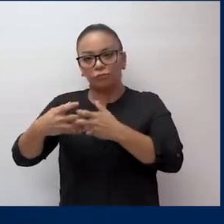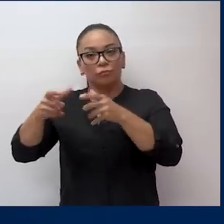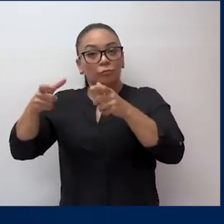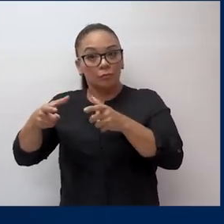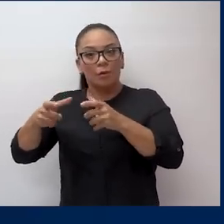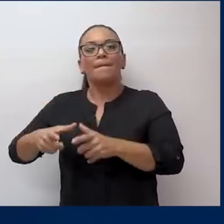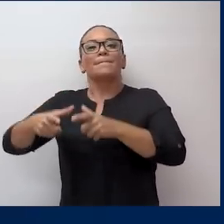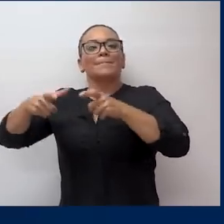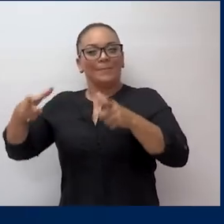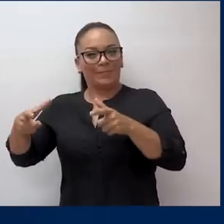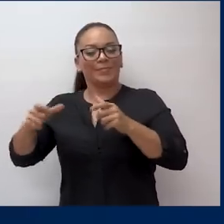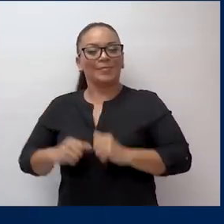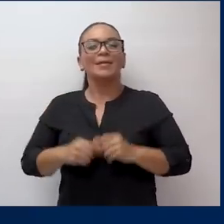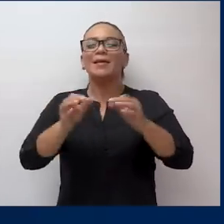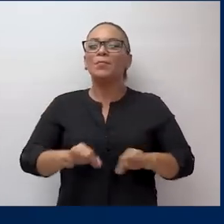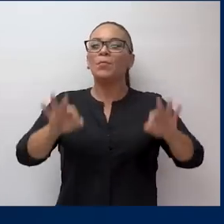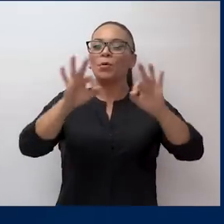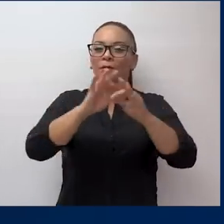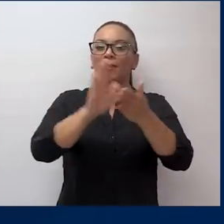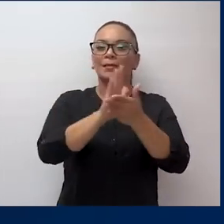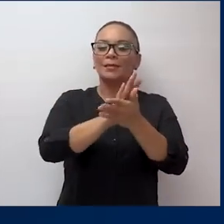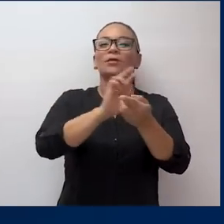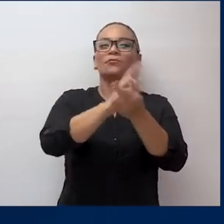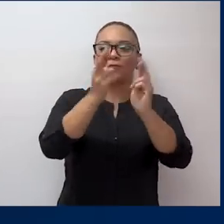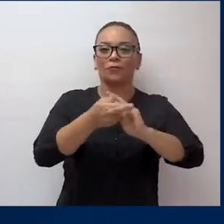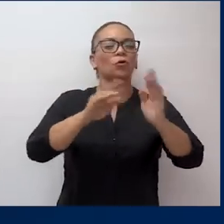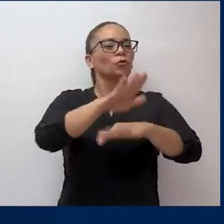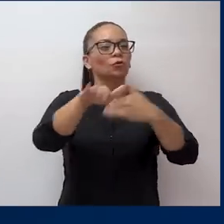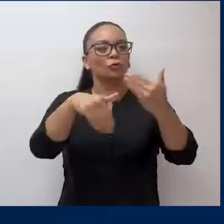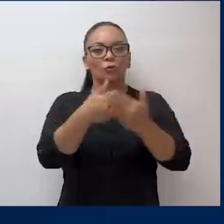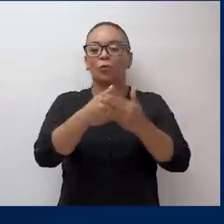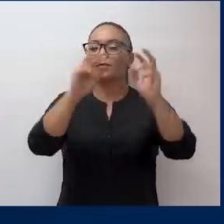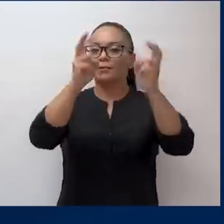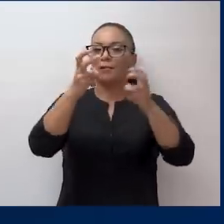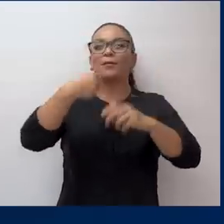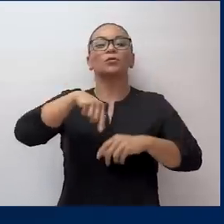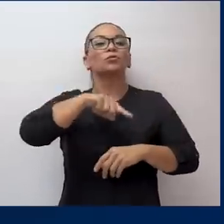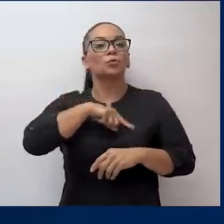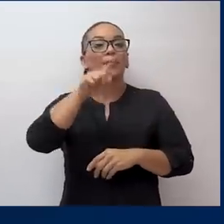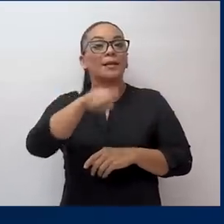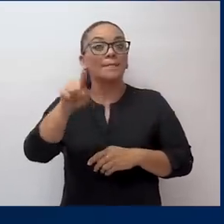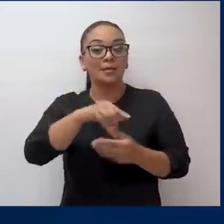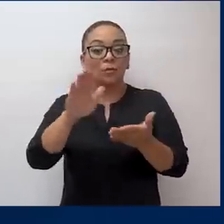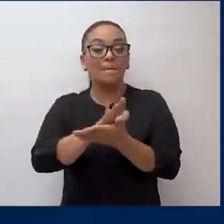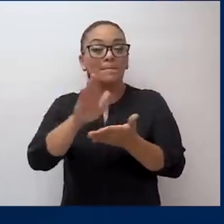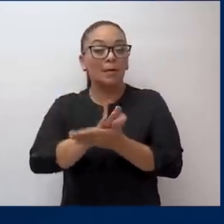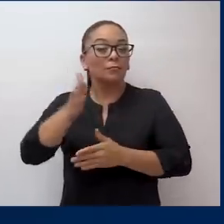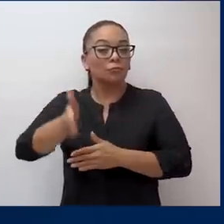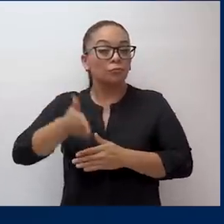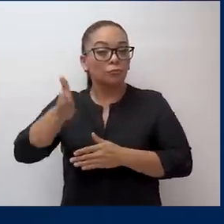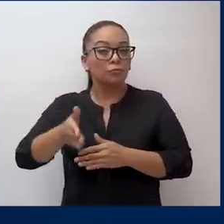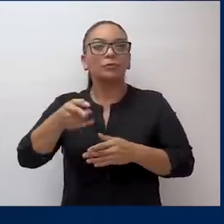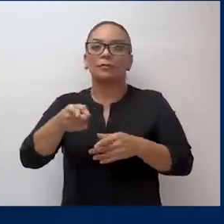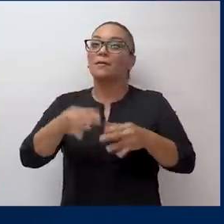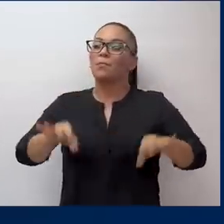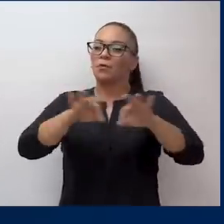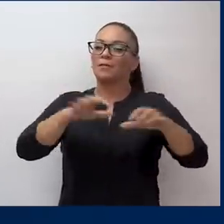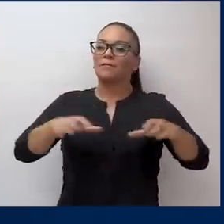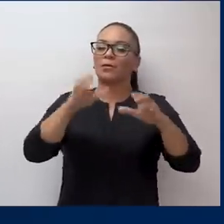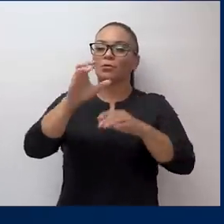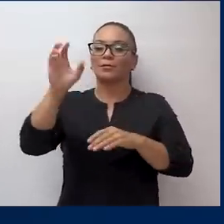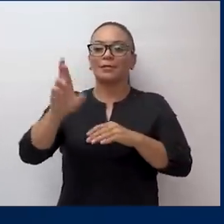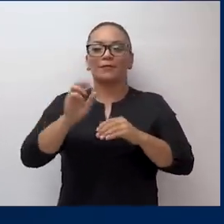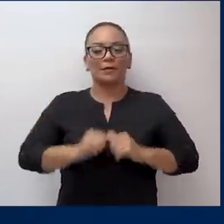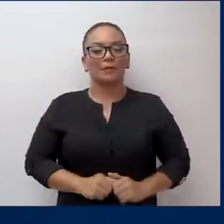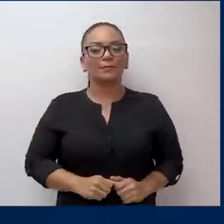empresarios en medianos. Con esta importante reforma, más todo lo que hemos hecho en materia de eliminación de cuellos de botella, seguimos reactivando